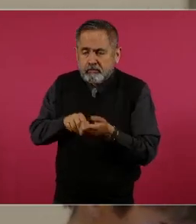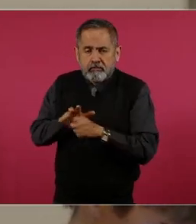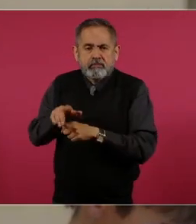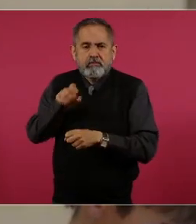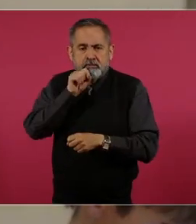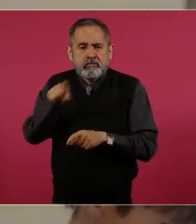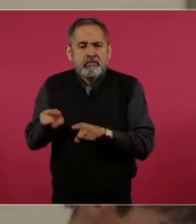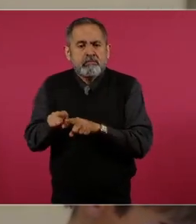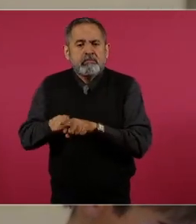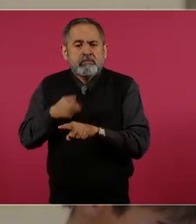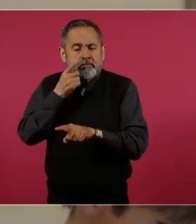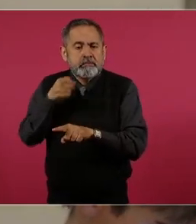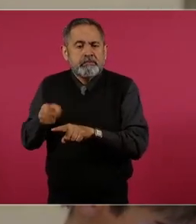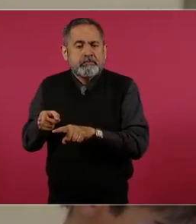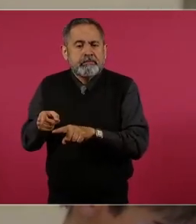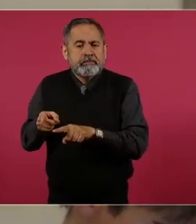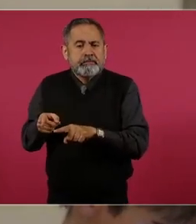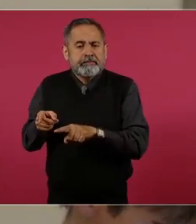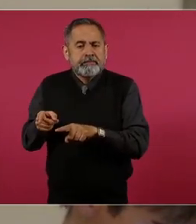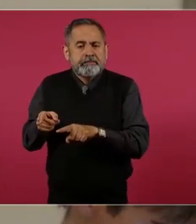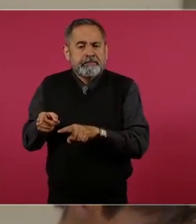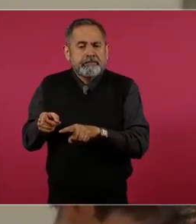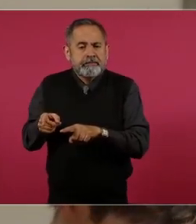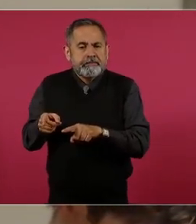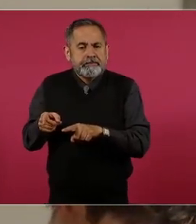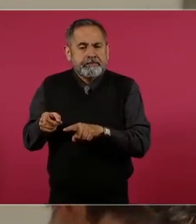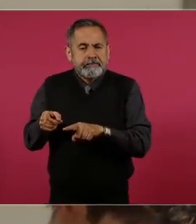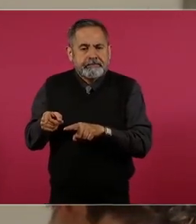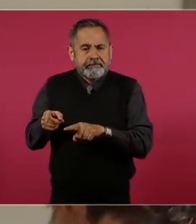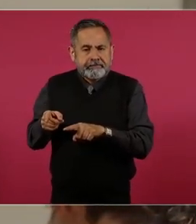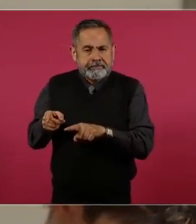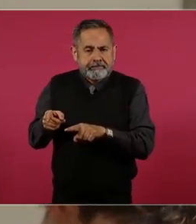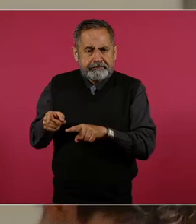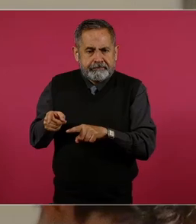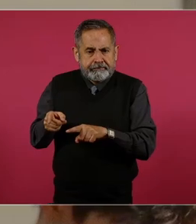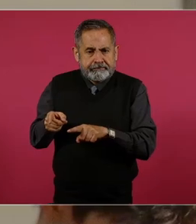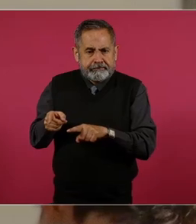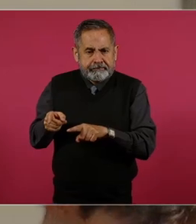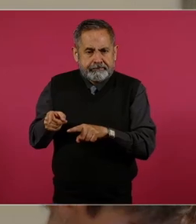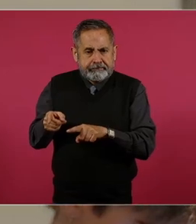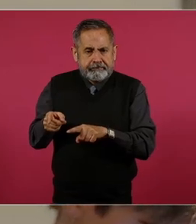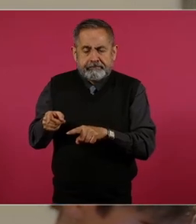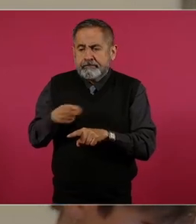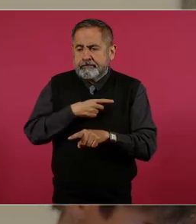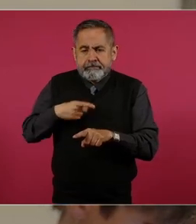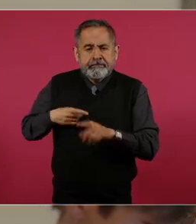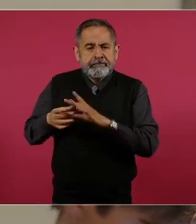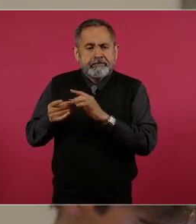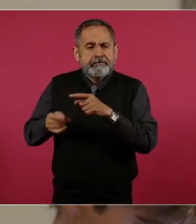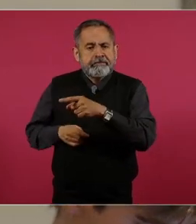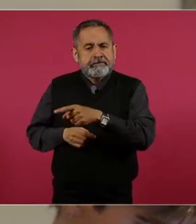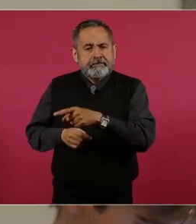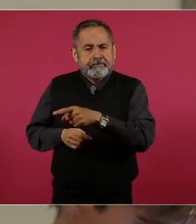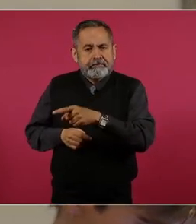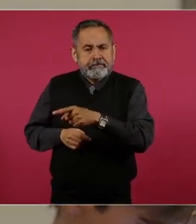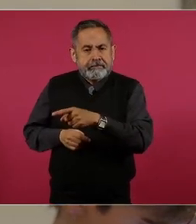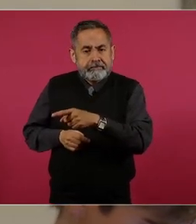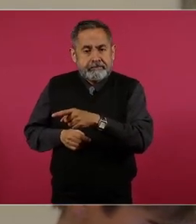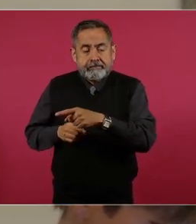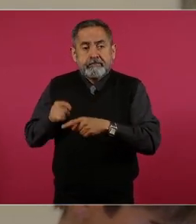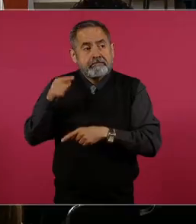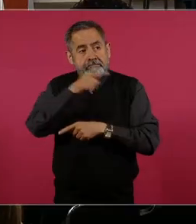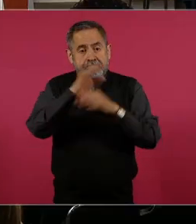habló sobre que tenía que ser, las